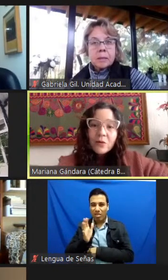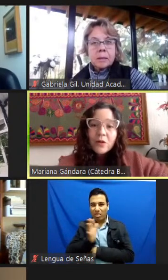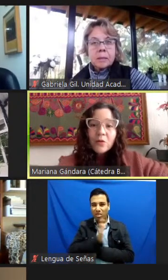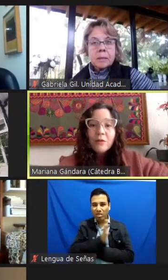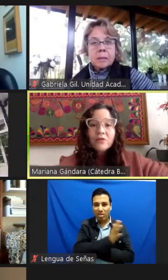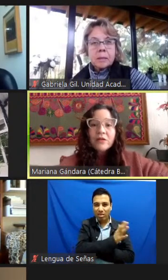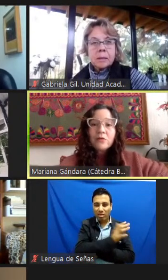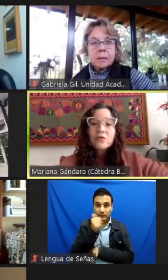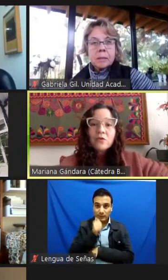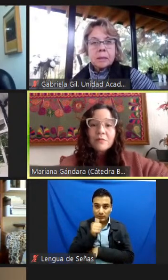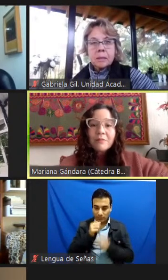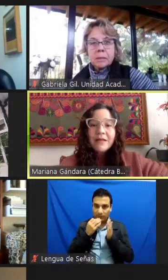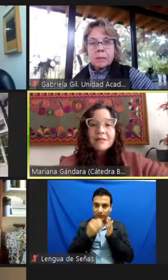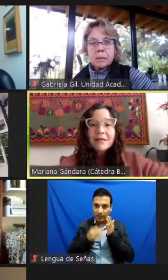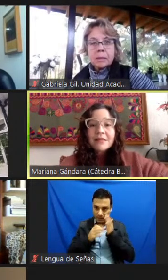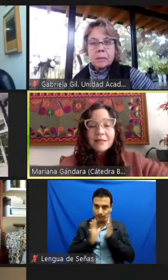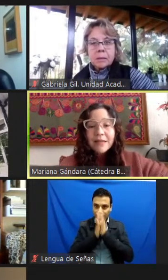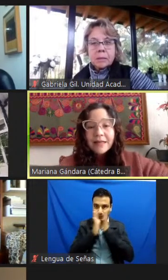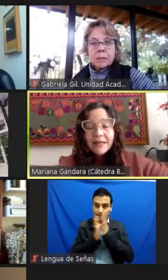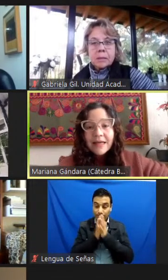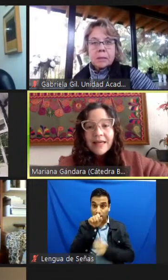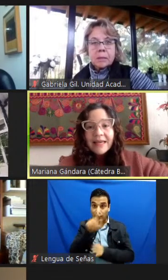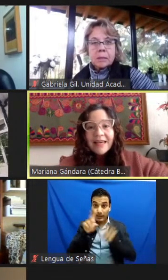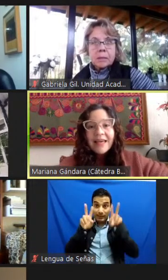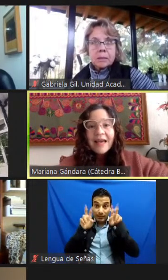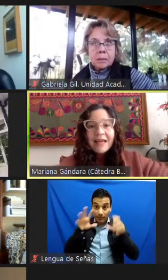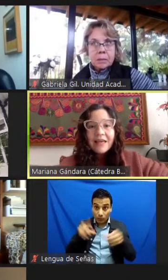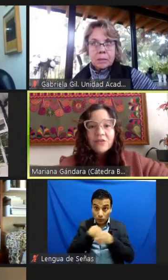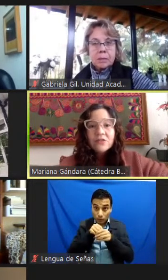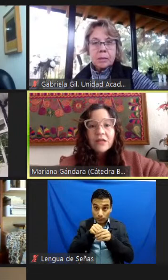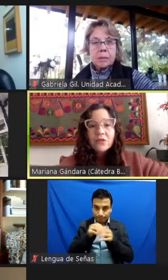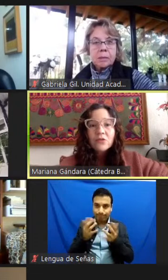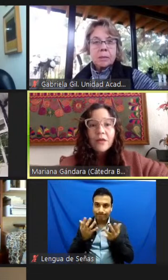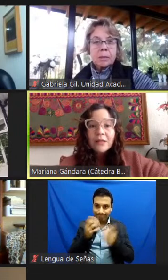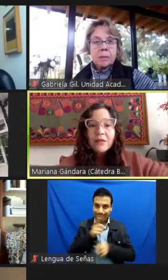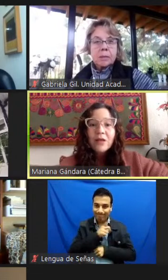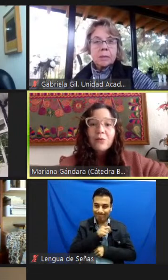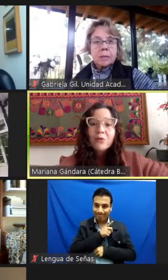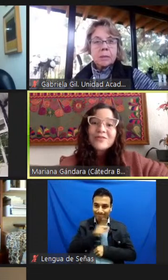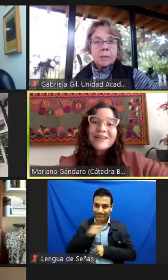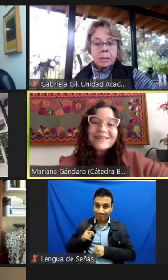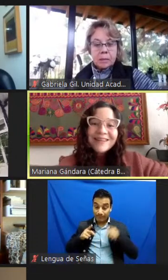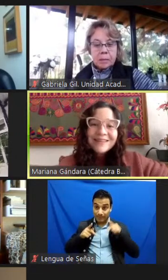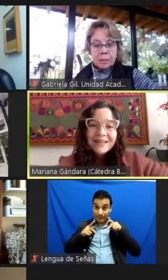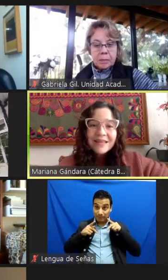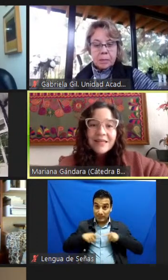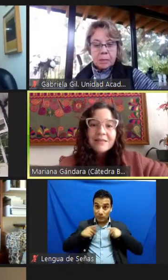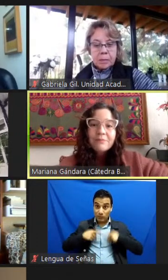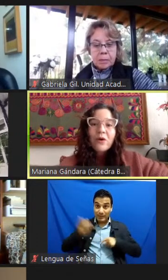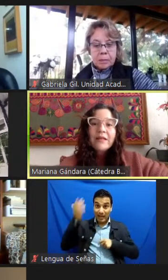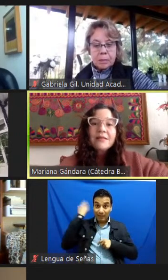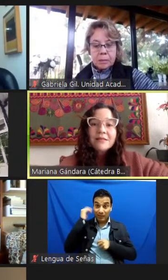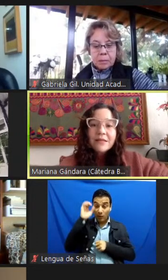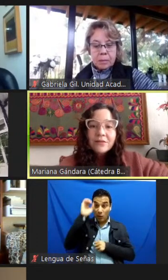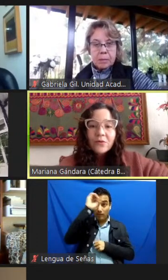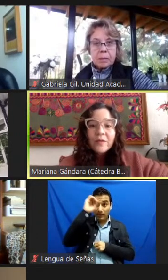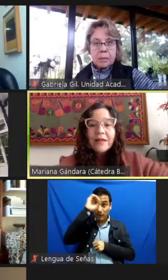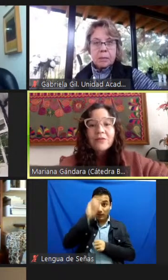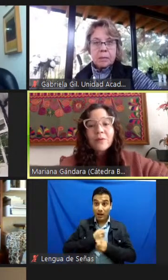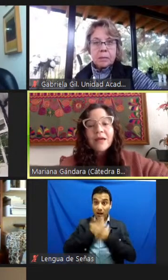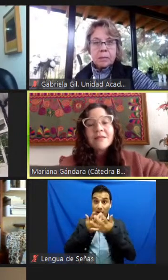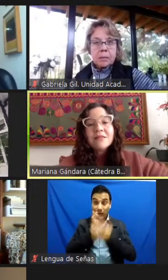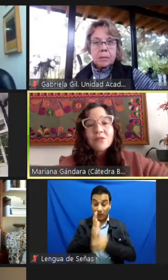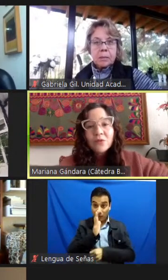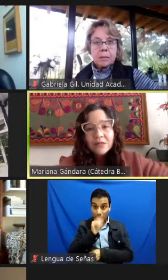también, cuando hablamos de inclusión, me parece que es central que aquellos que no han tenido la voz cantante se pongan al centro